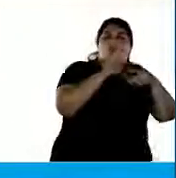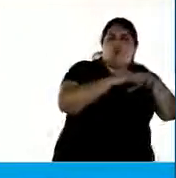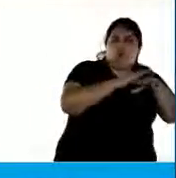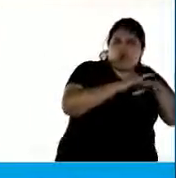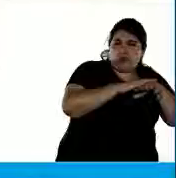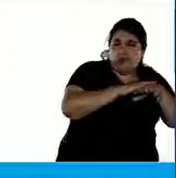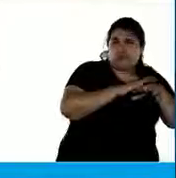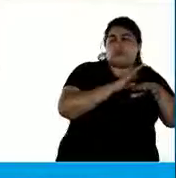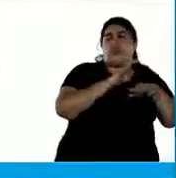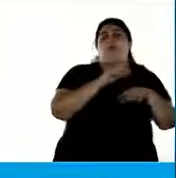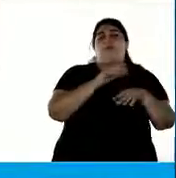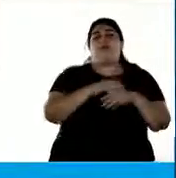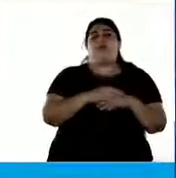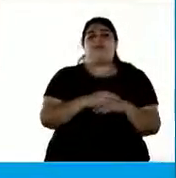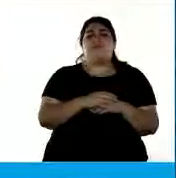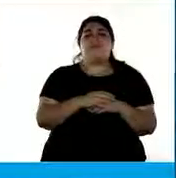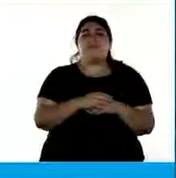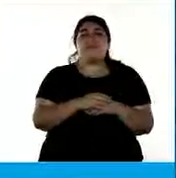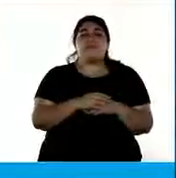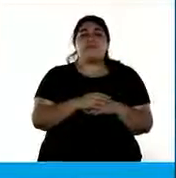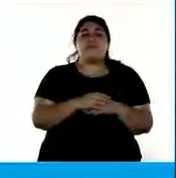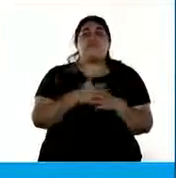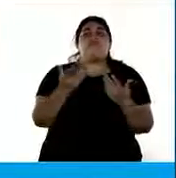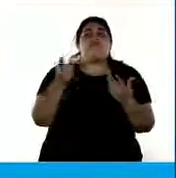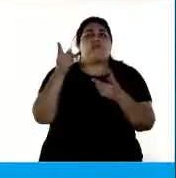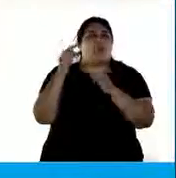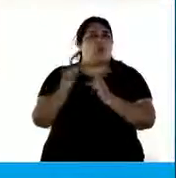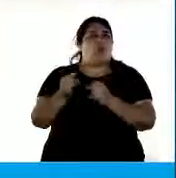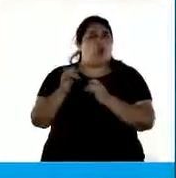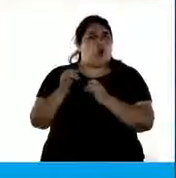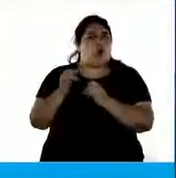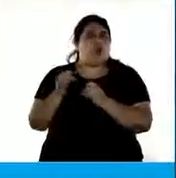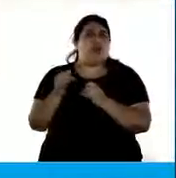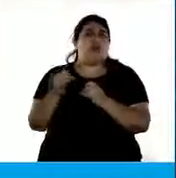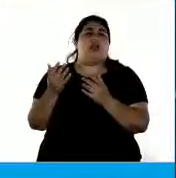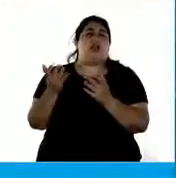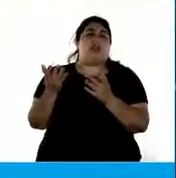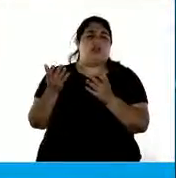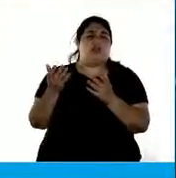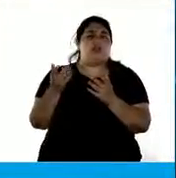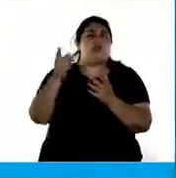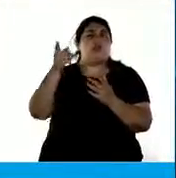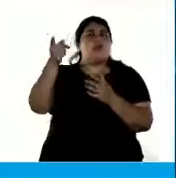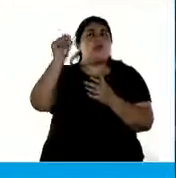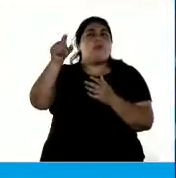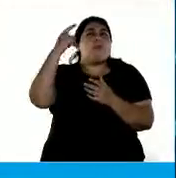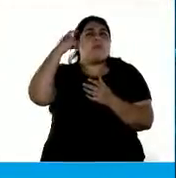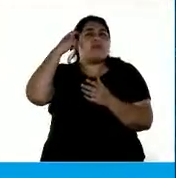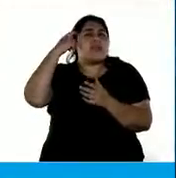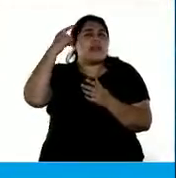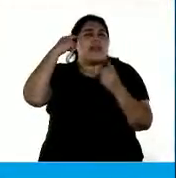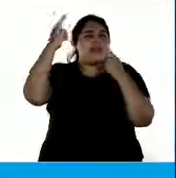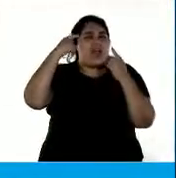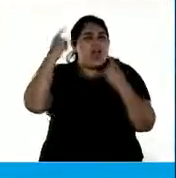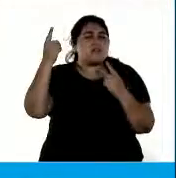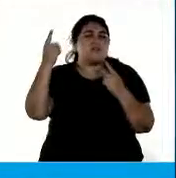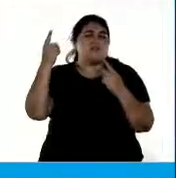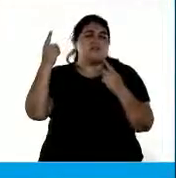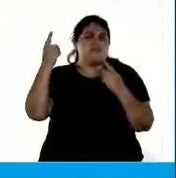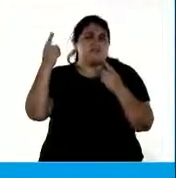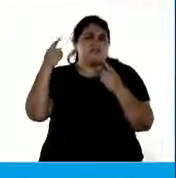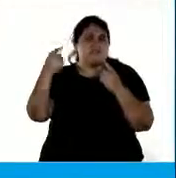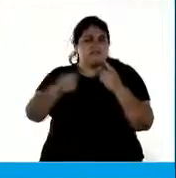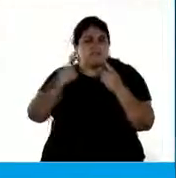Desde muy joven su pensamiento se fue visto